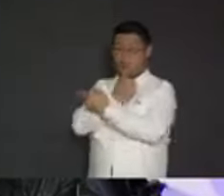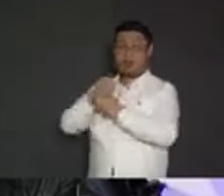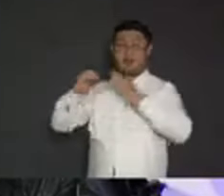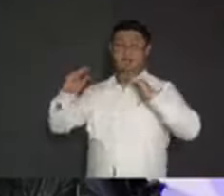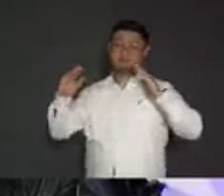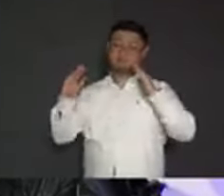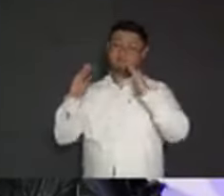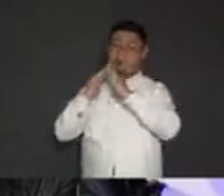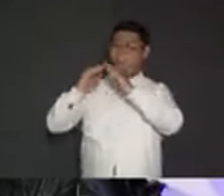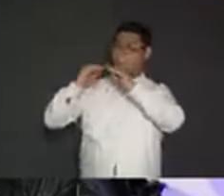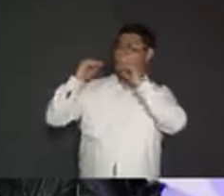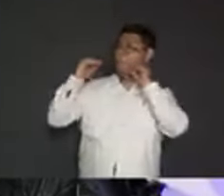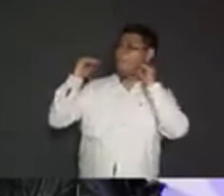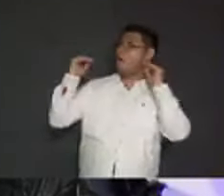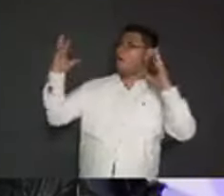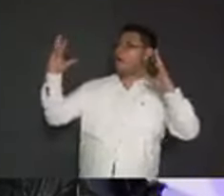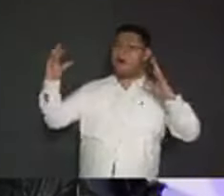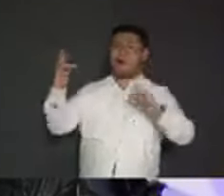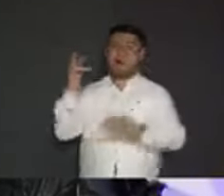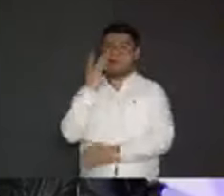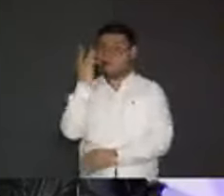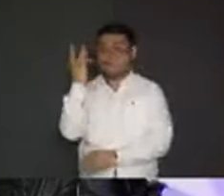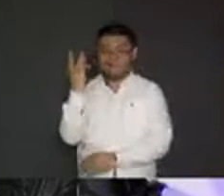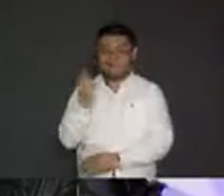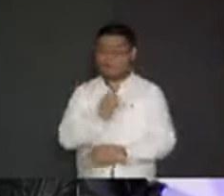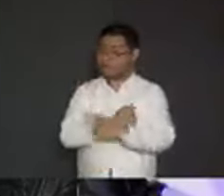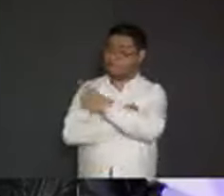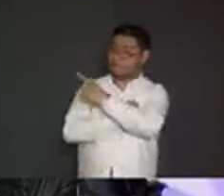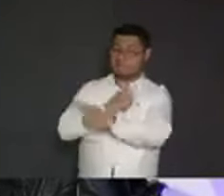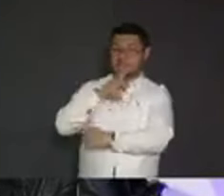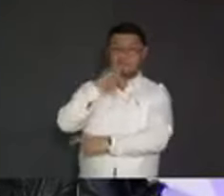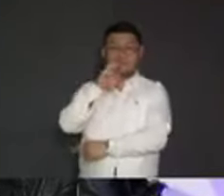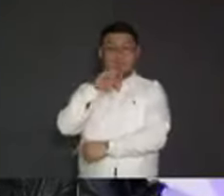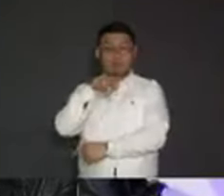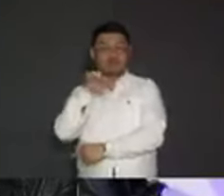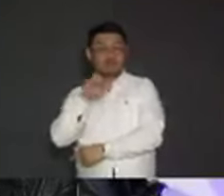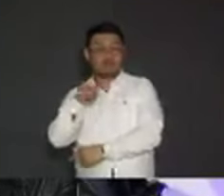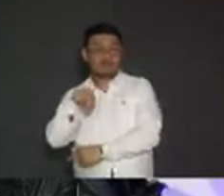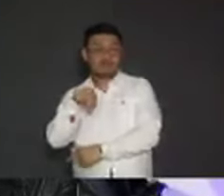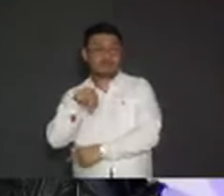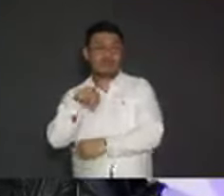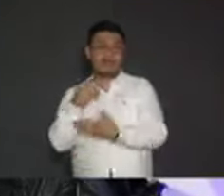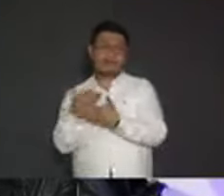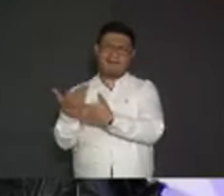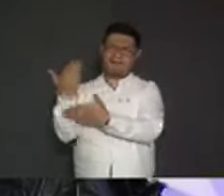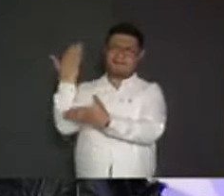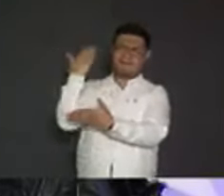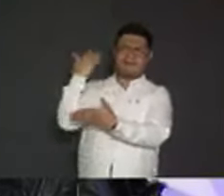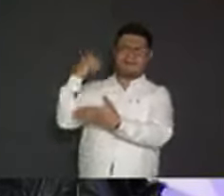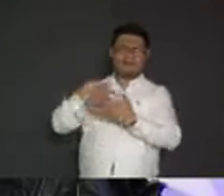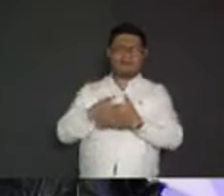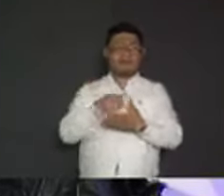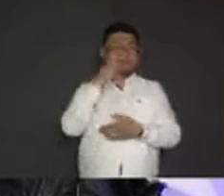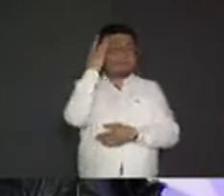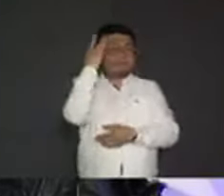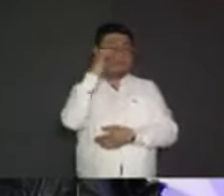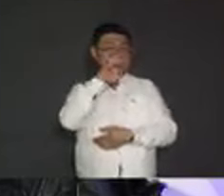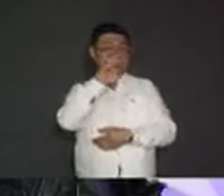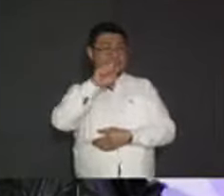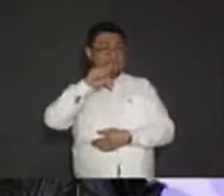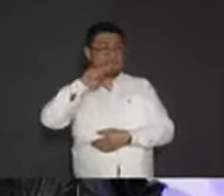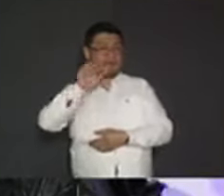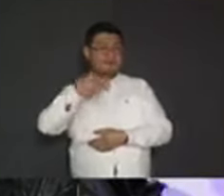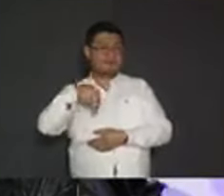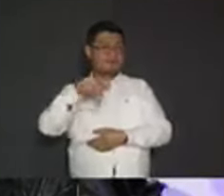una privada lujosa en Temozón Norte. Antes vivía en San Esteban. Me imagino que piensa que es una colonia de